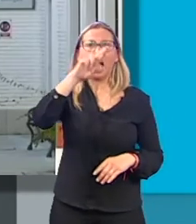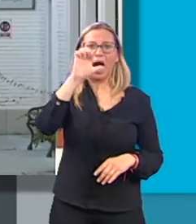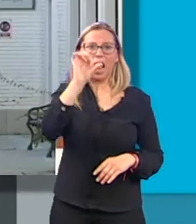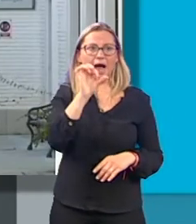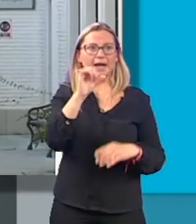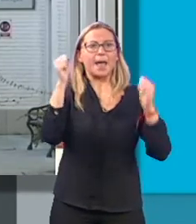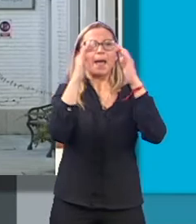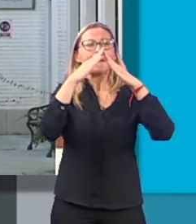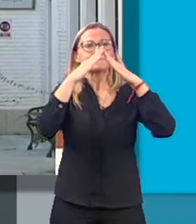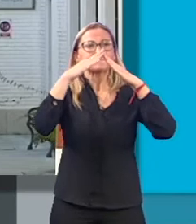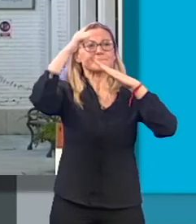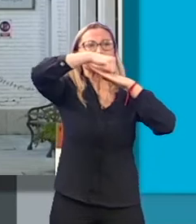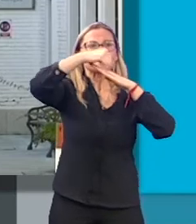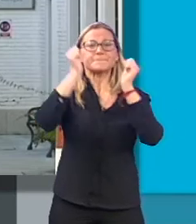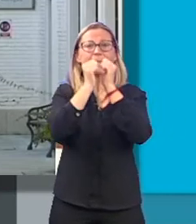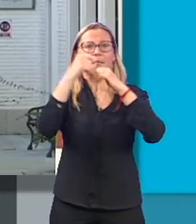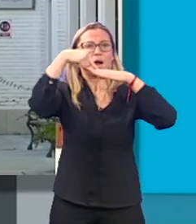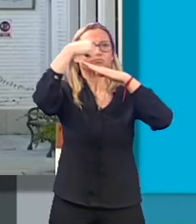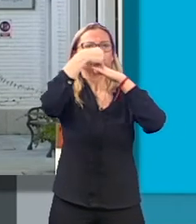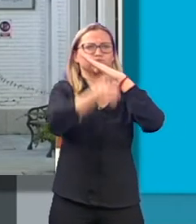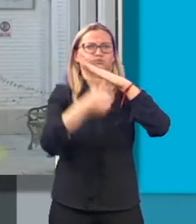caída de piedras del tejado de una vivienda.